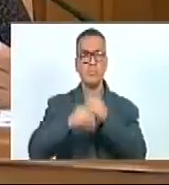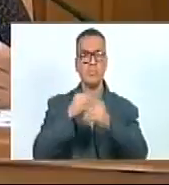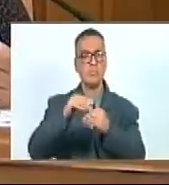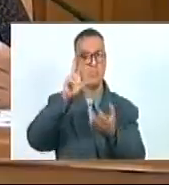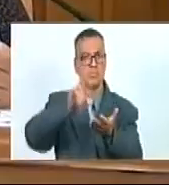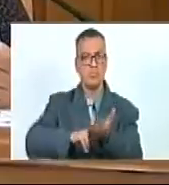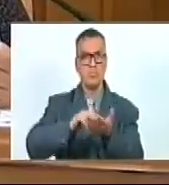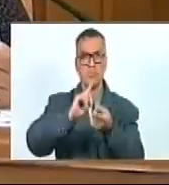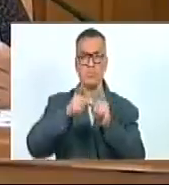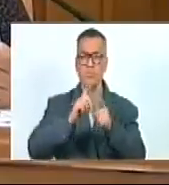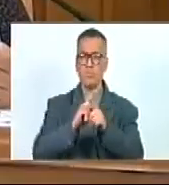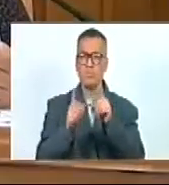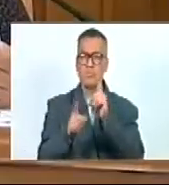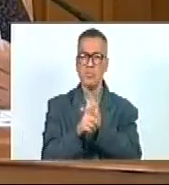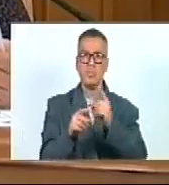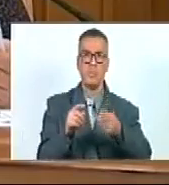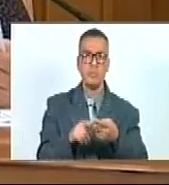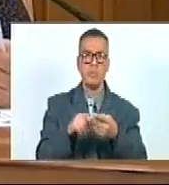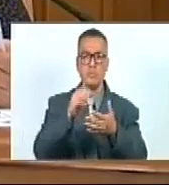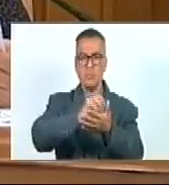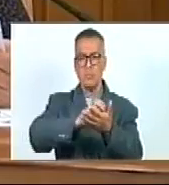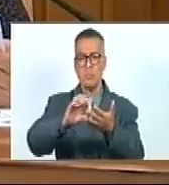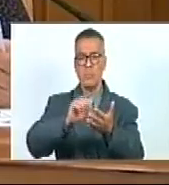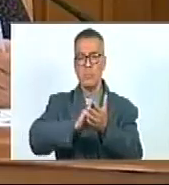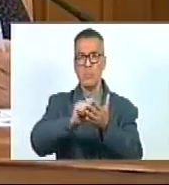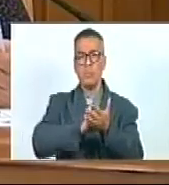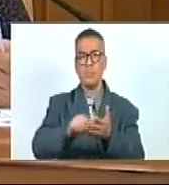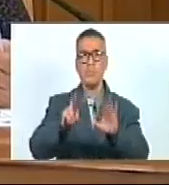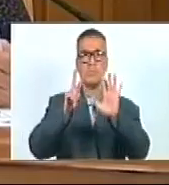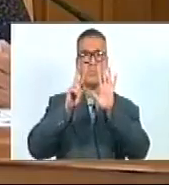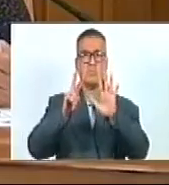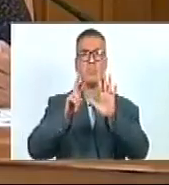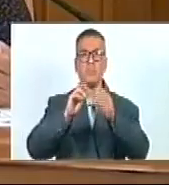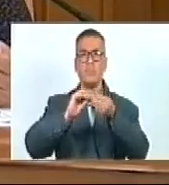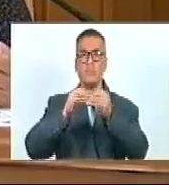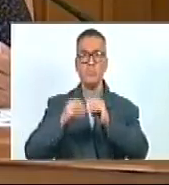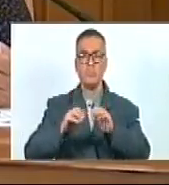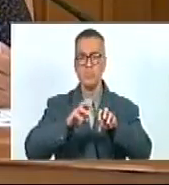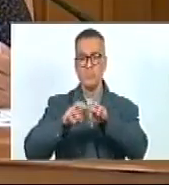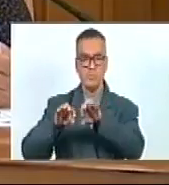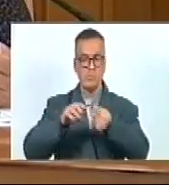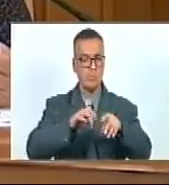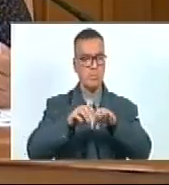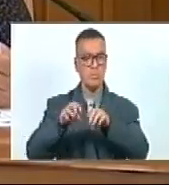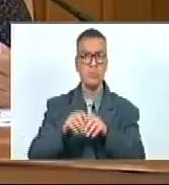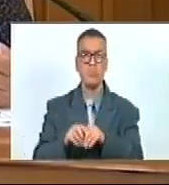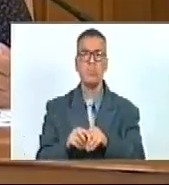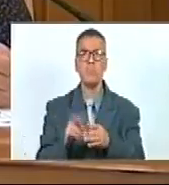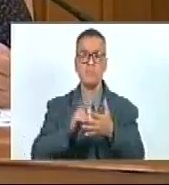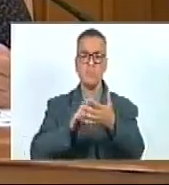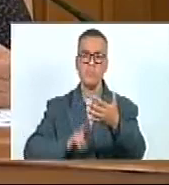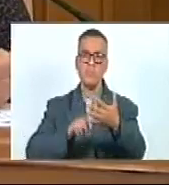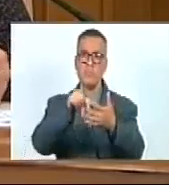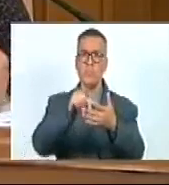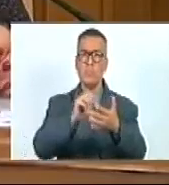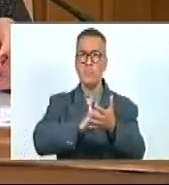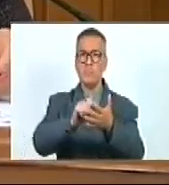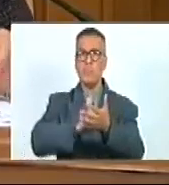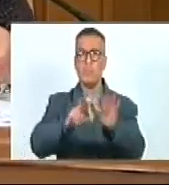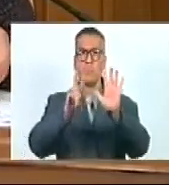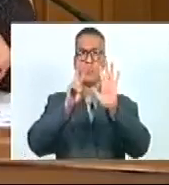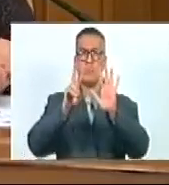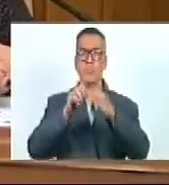aprobar con modificación el contenido del artículo 7, quedando redactado de la siguiente manera. Artículo